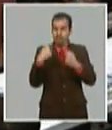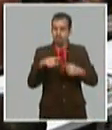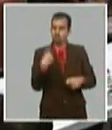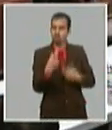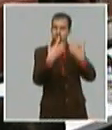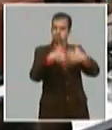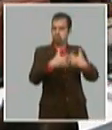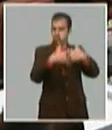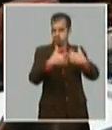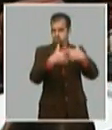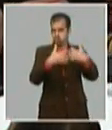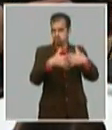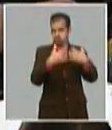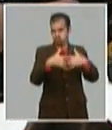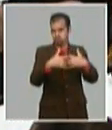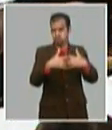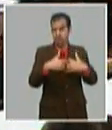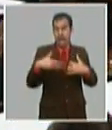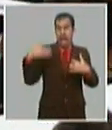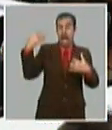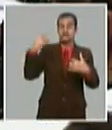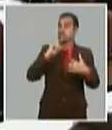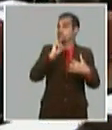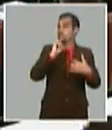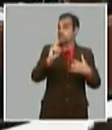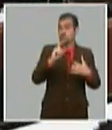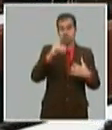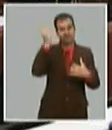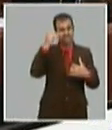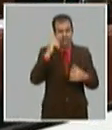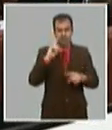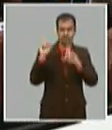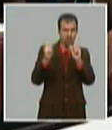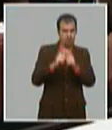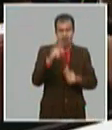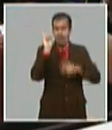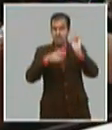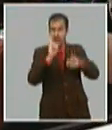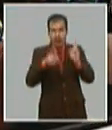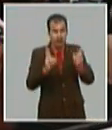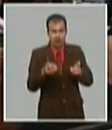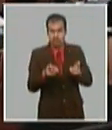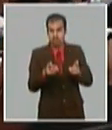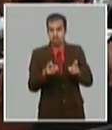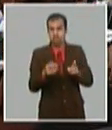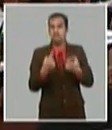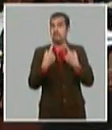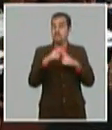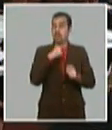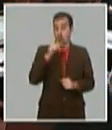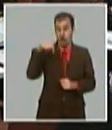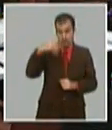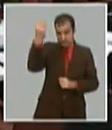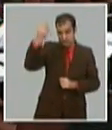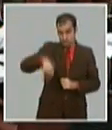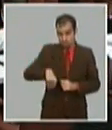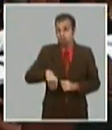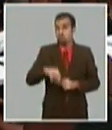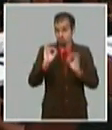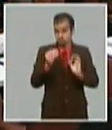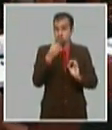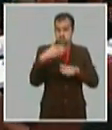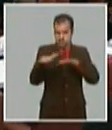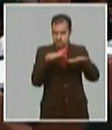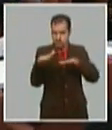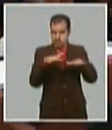Y hay cosas que antes nos costaba más trabajo hacer porque era agolpe de reuniones agolpe de indicaciones y ahora si aprovechamos bien esas oportunidades y nos preparamos